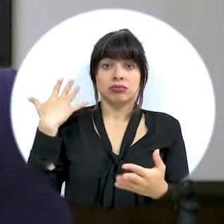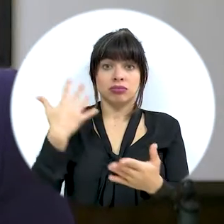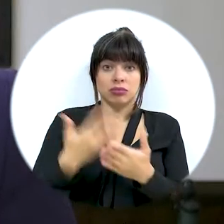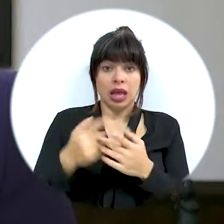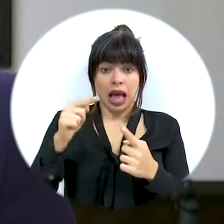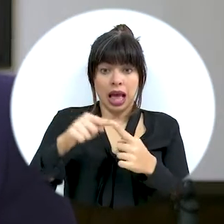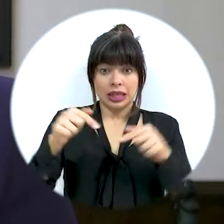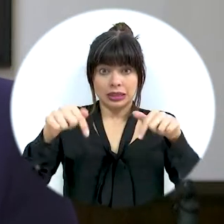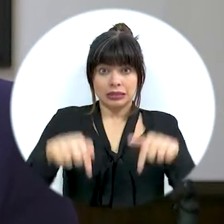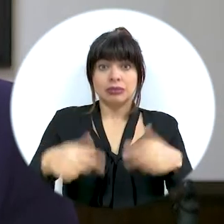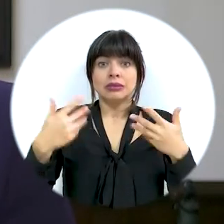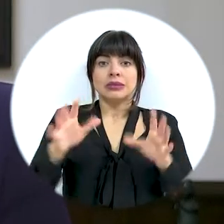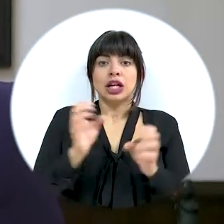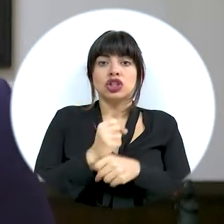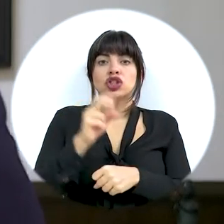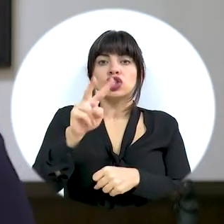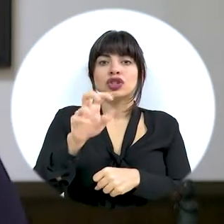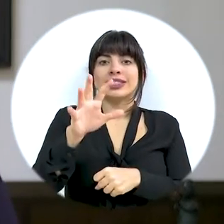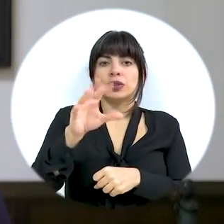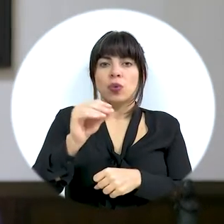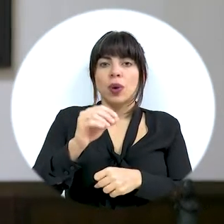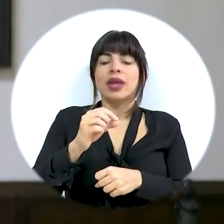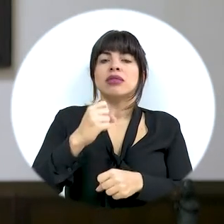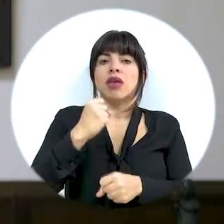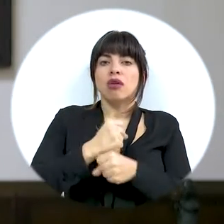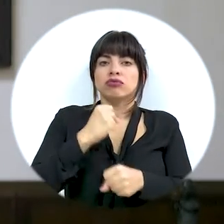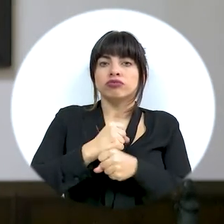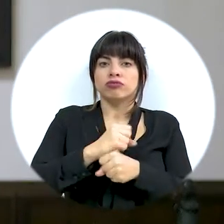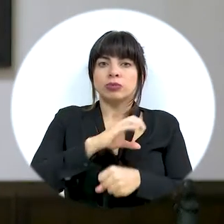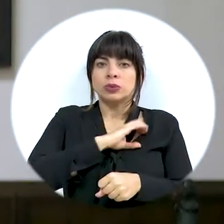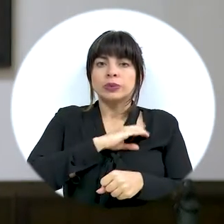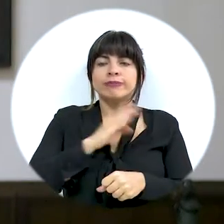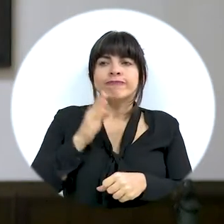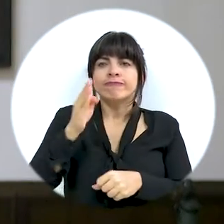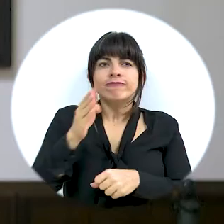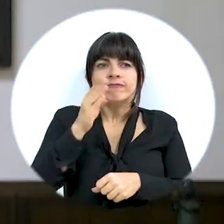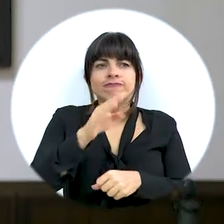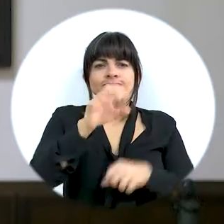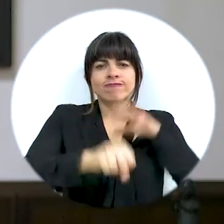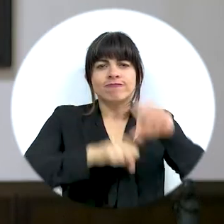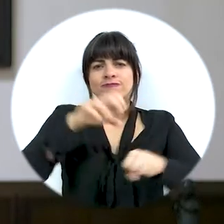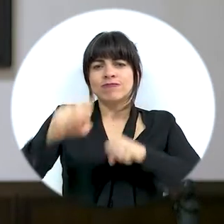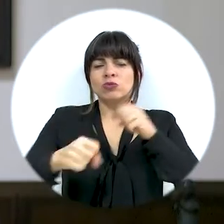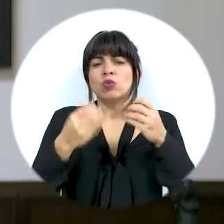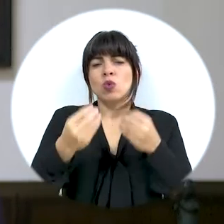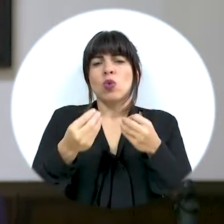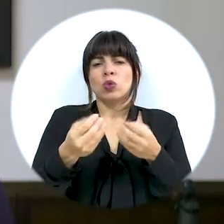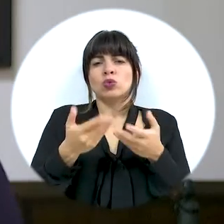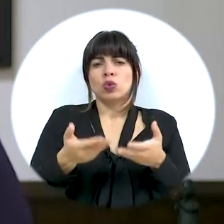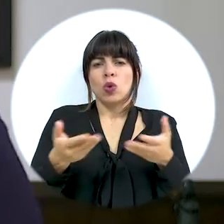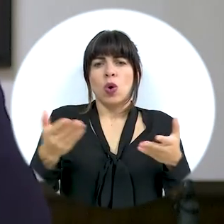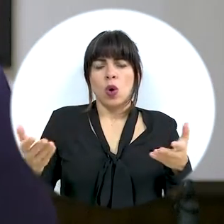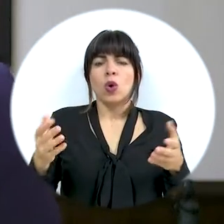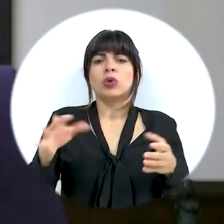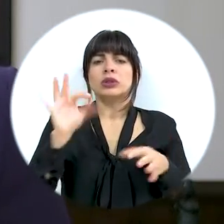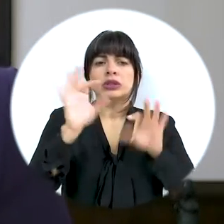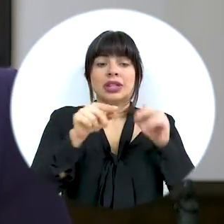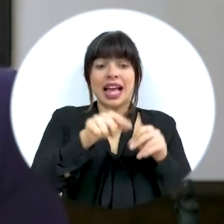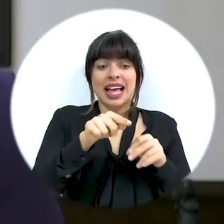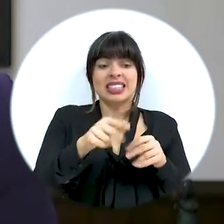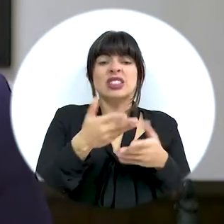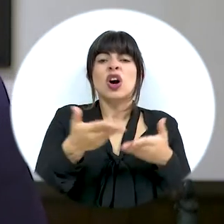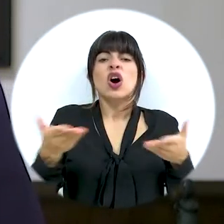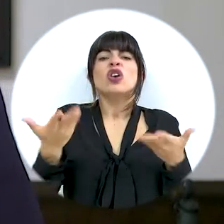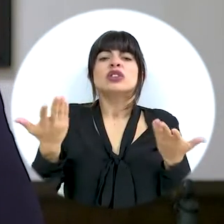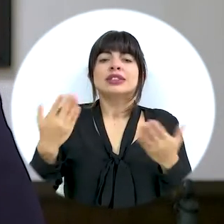realizado alrededor de 250 operativos donde incautamos grandes cantidades de artículos